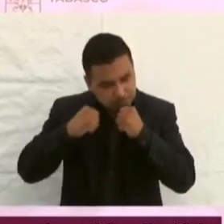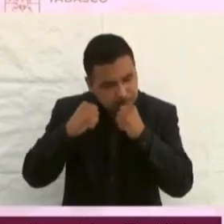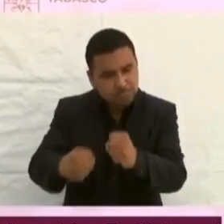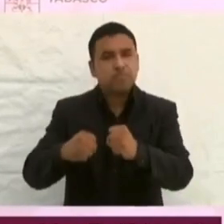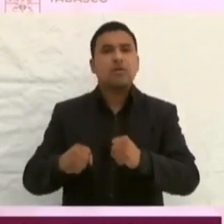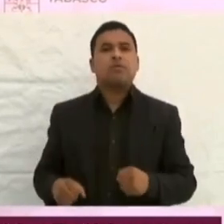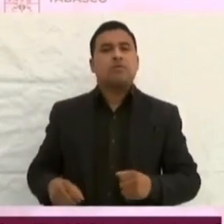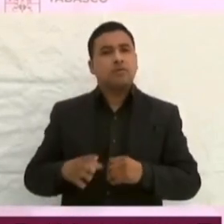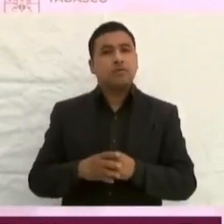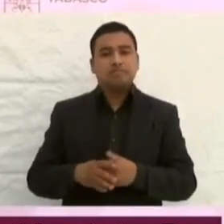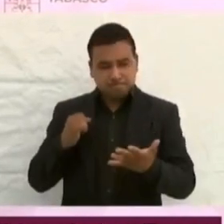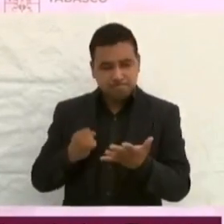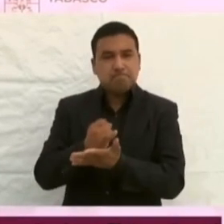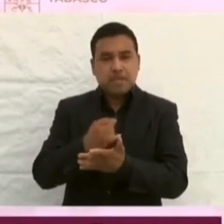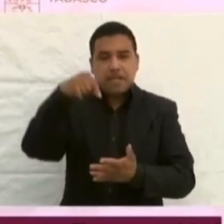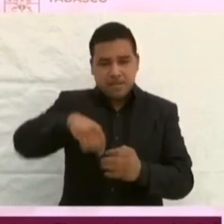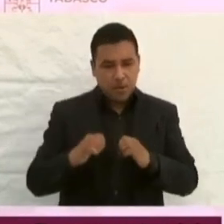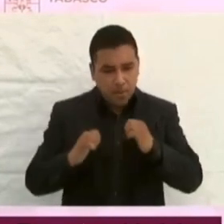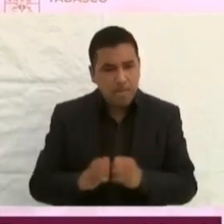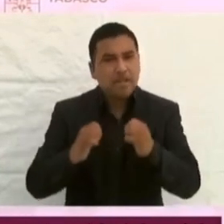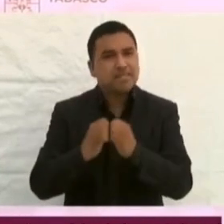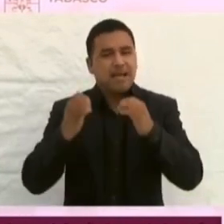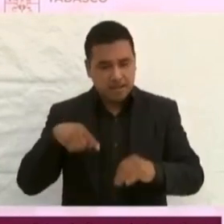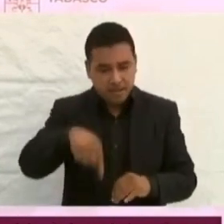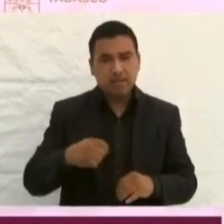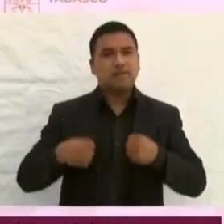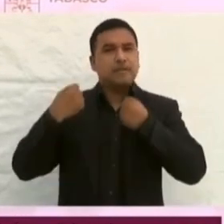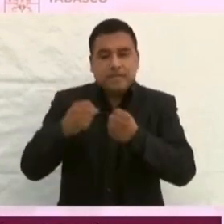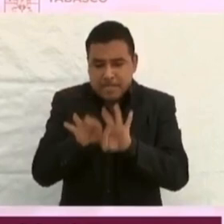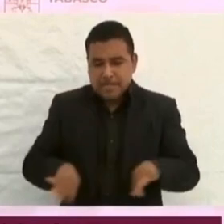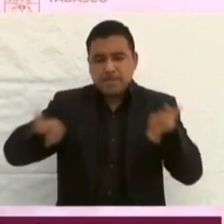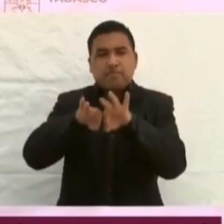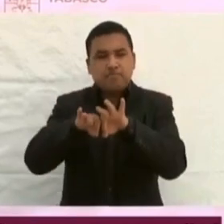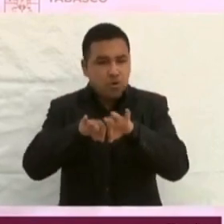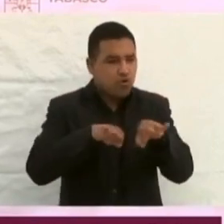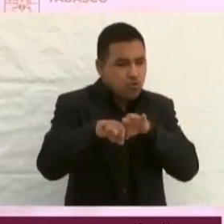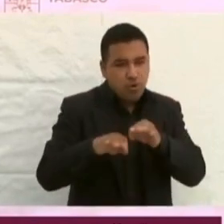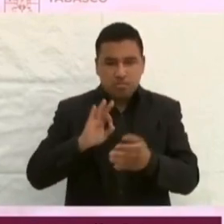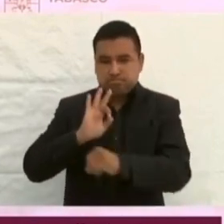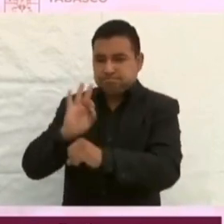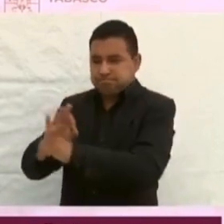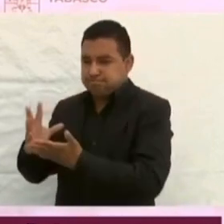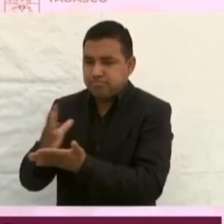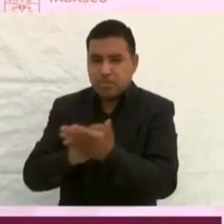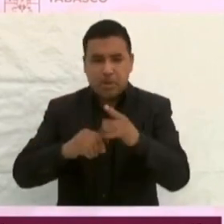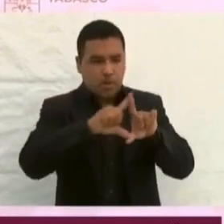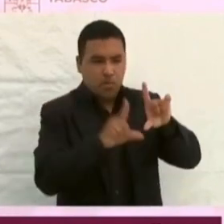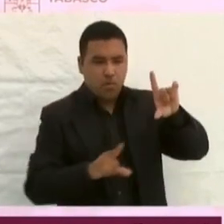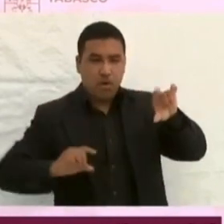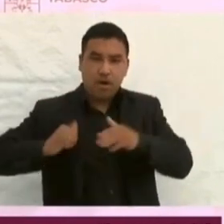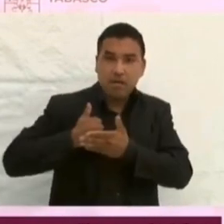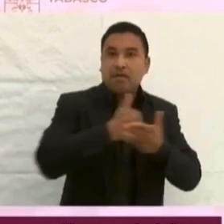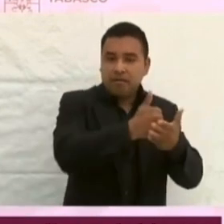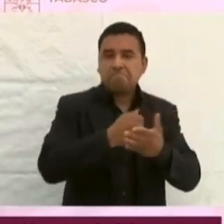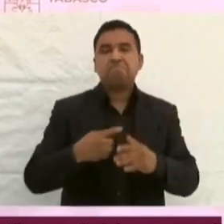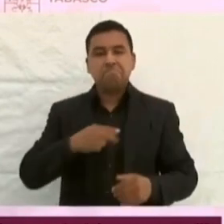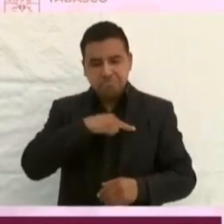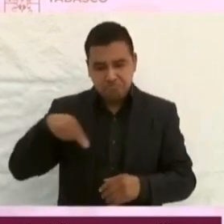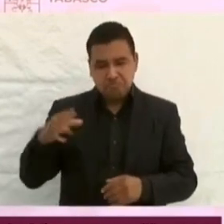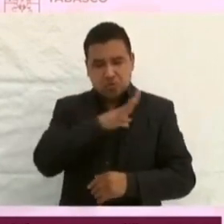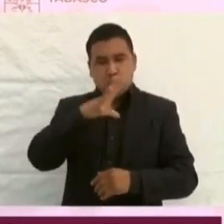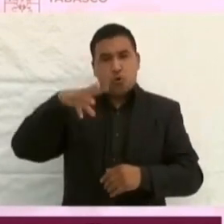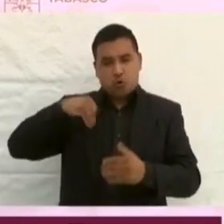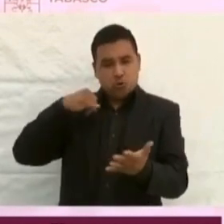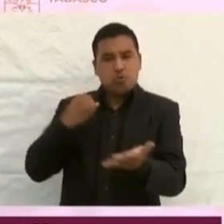convicción de que nuestra empresa es y continuará siendo un importante generador de recursos para la Nación, por lo que reiteramos nuestro